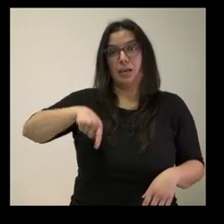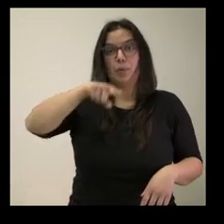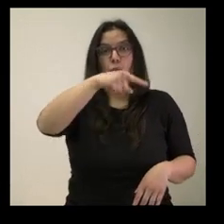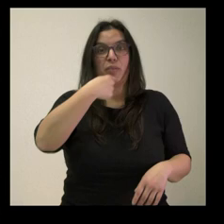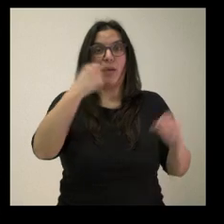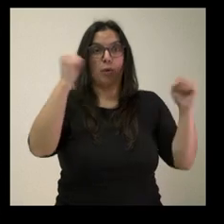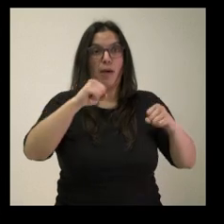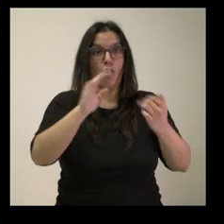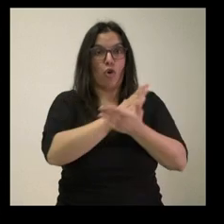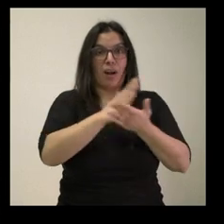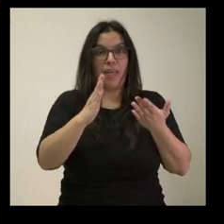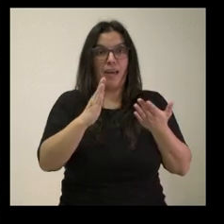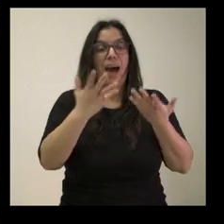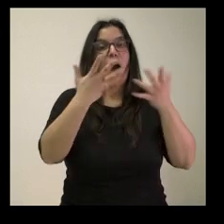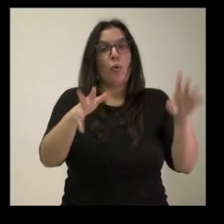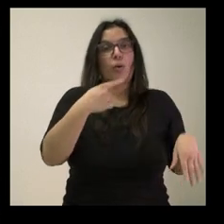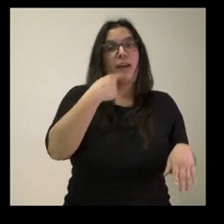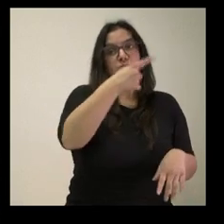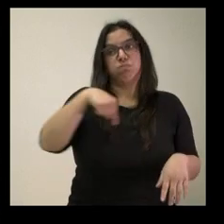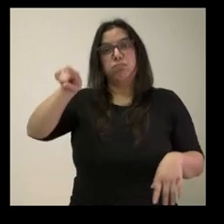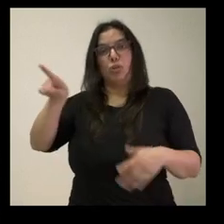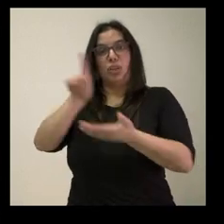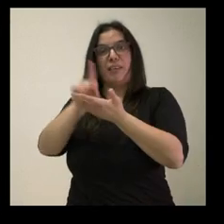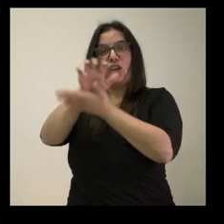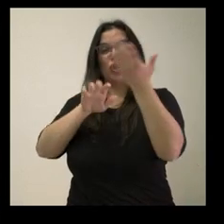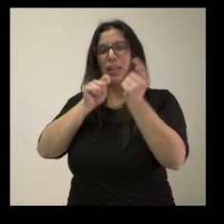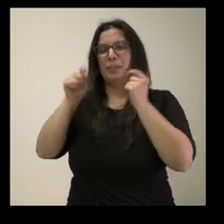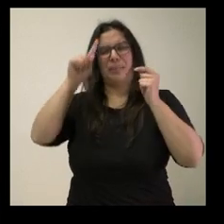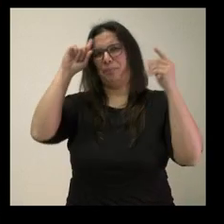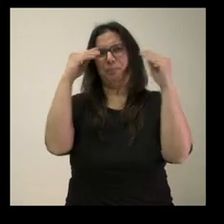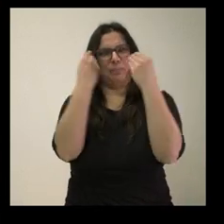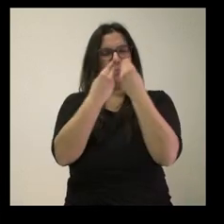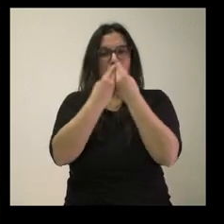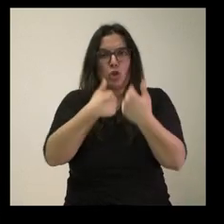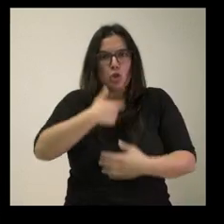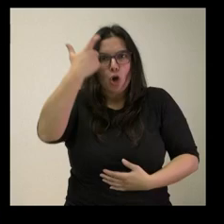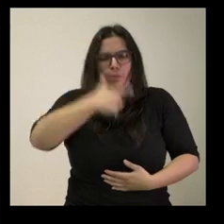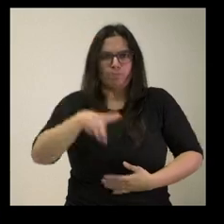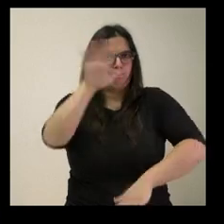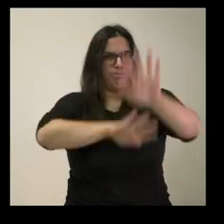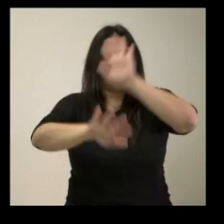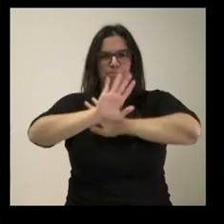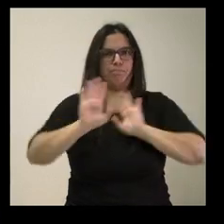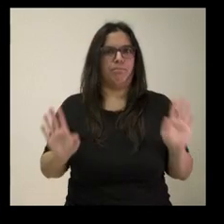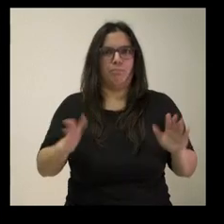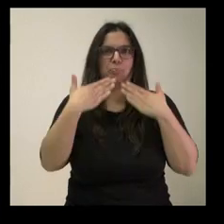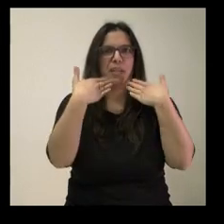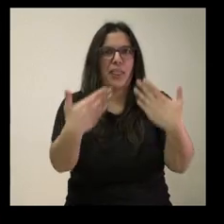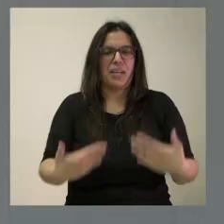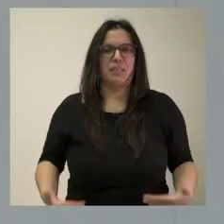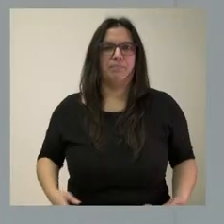nada, aunque nos remite de nuevo a la nota de prensa. Yo, personalmente, sigo confundido. Muchas gracias.